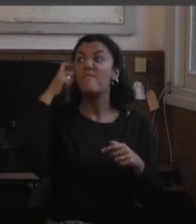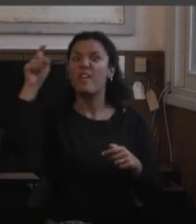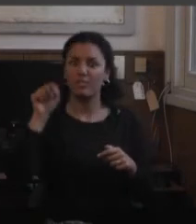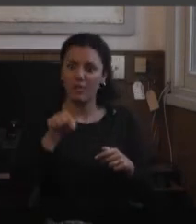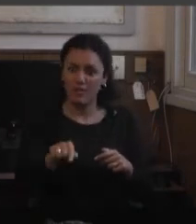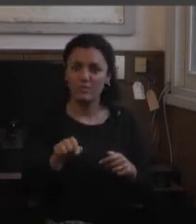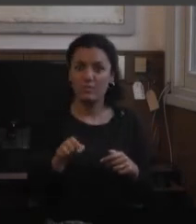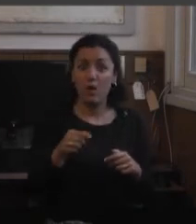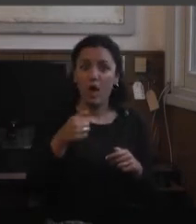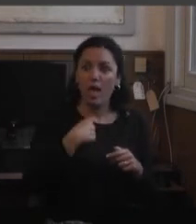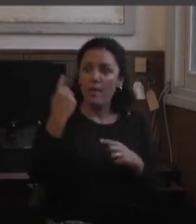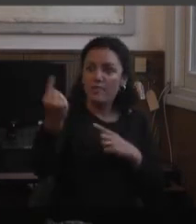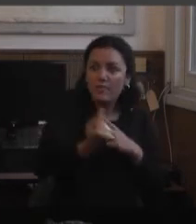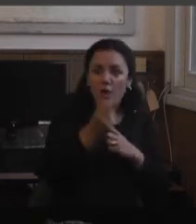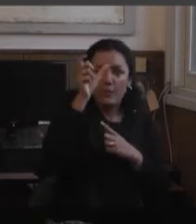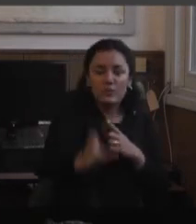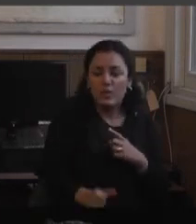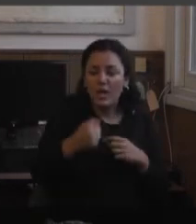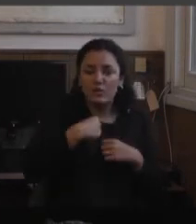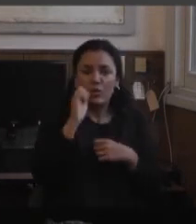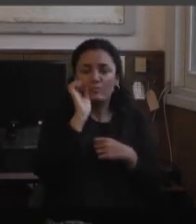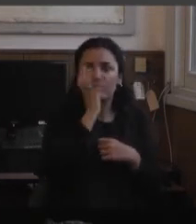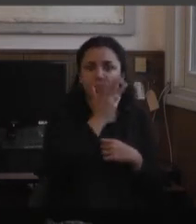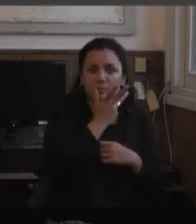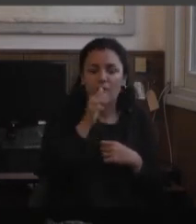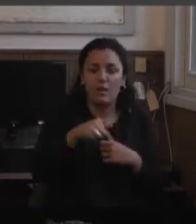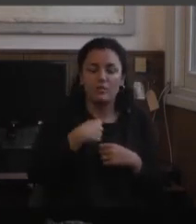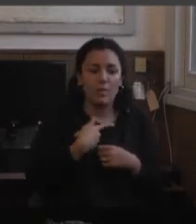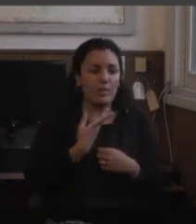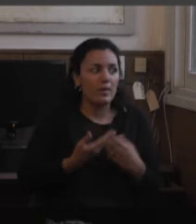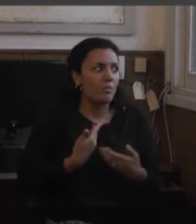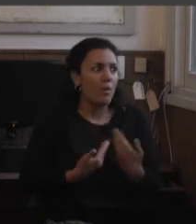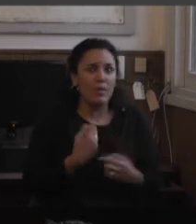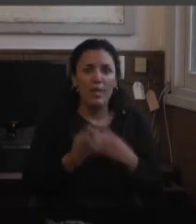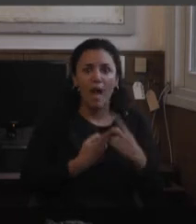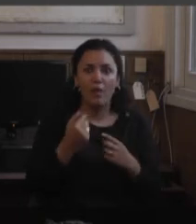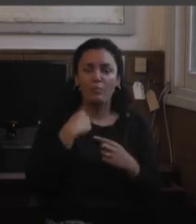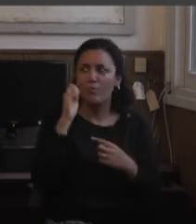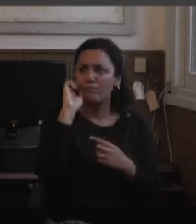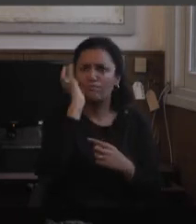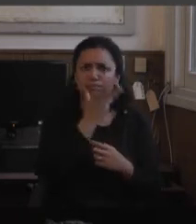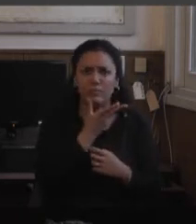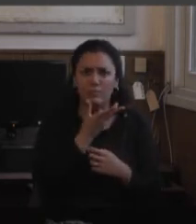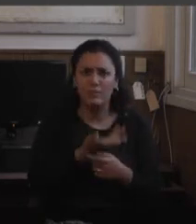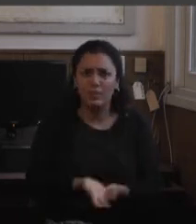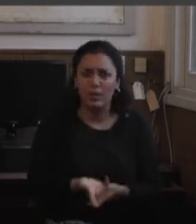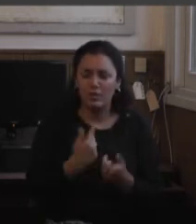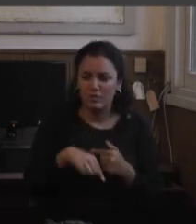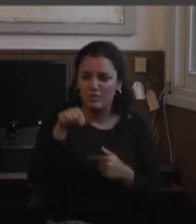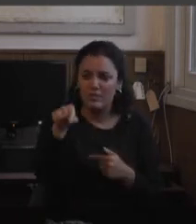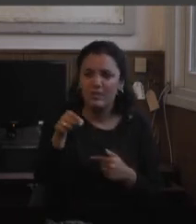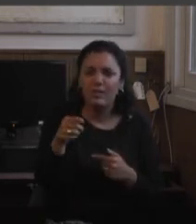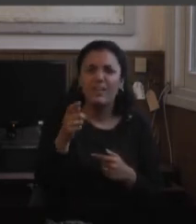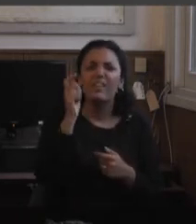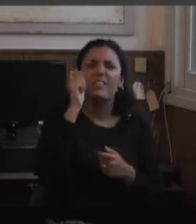que se ruborizaba y para ella era un gran problema sentir que cada vez que le pasaba algo se ponía colorada. Entonces digo, era absurdo elegir,